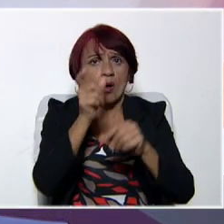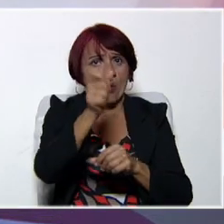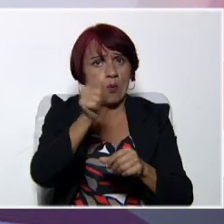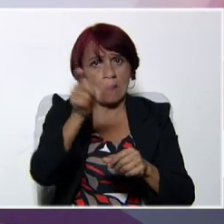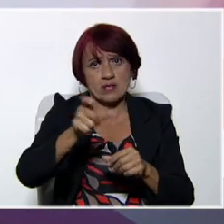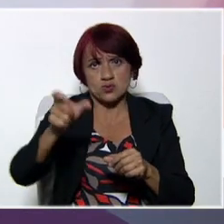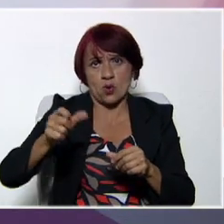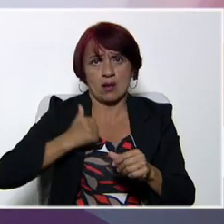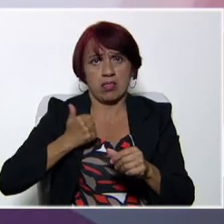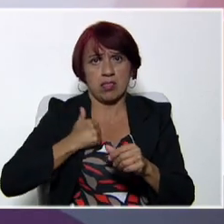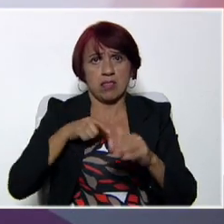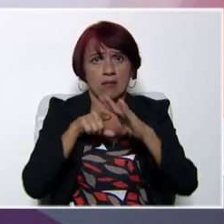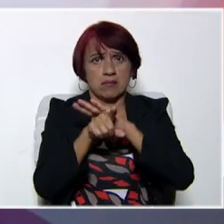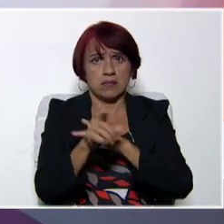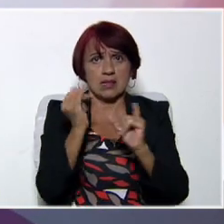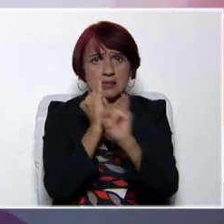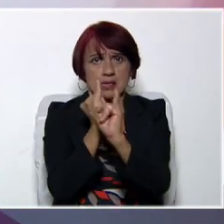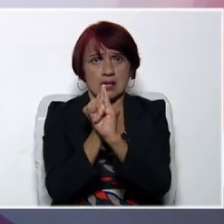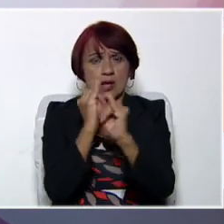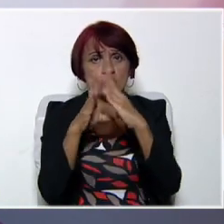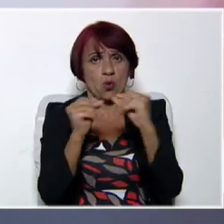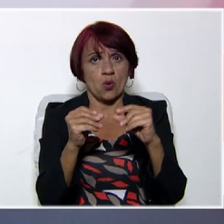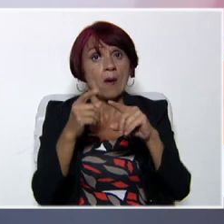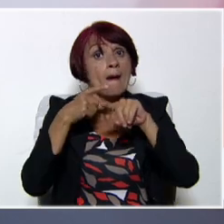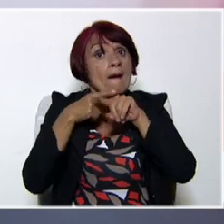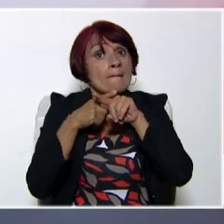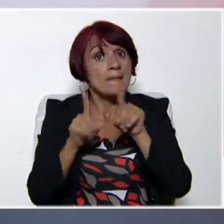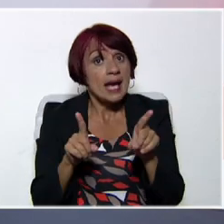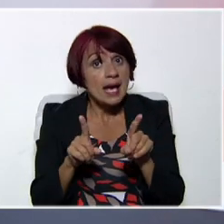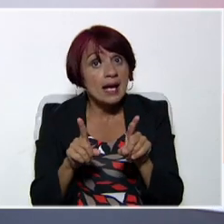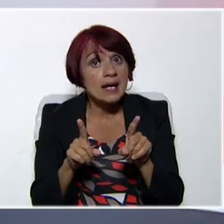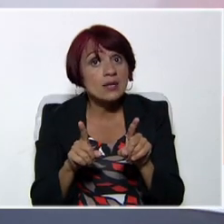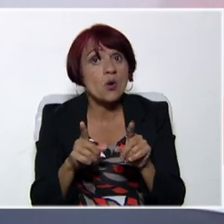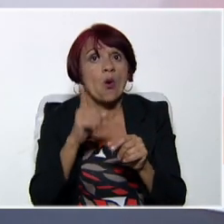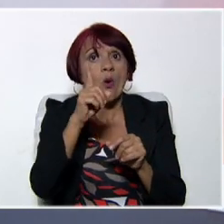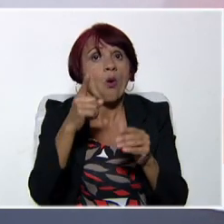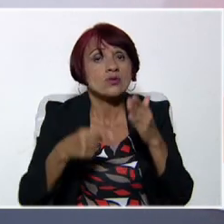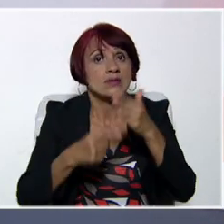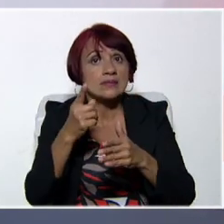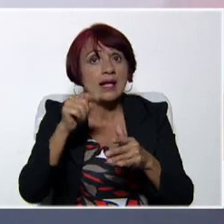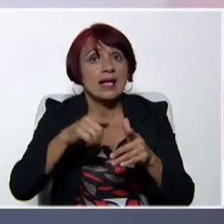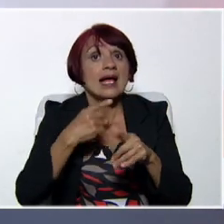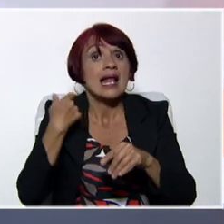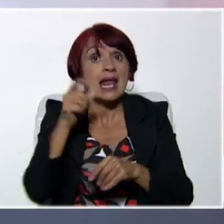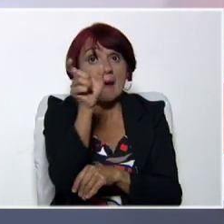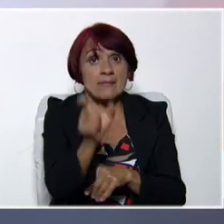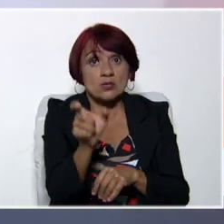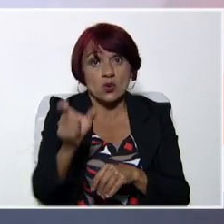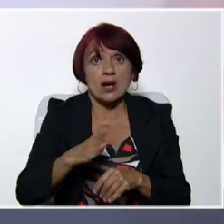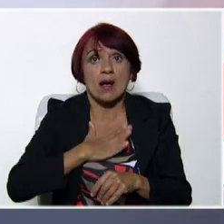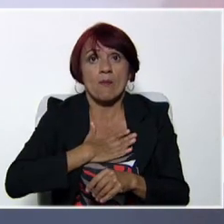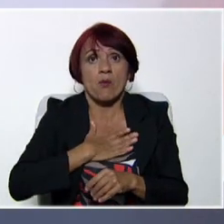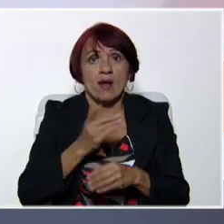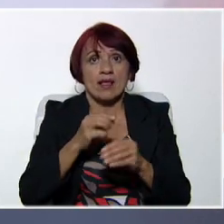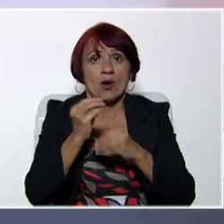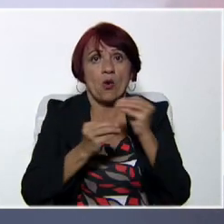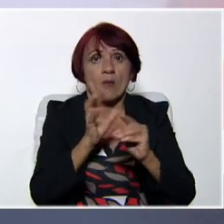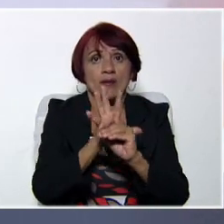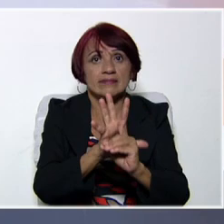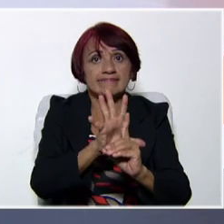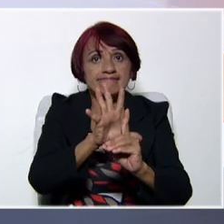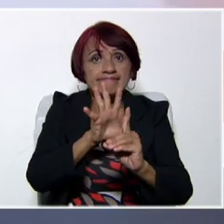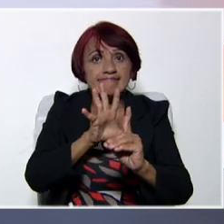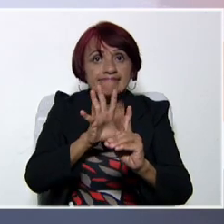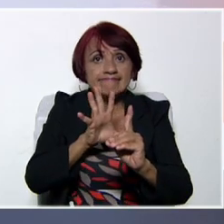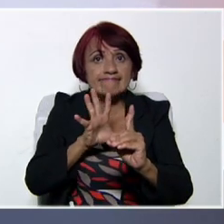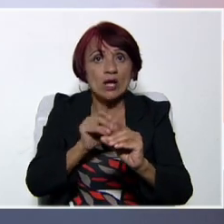un medio electrónico, pero a su vez, una desventaja de esto es que la persona se puede aislar. ¿Cómo